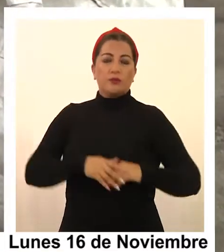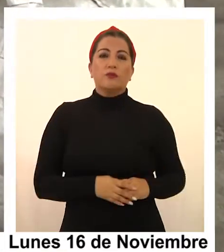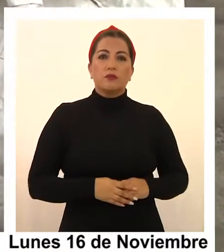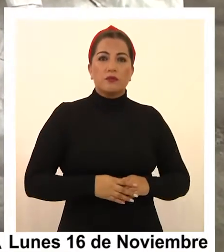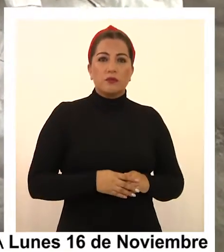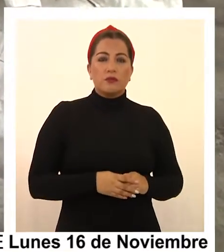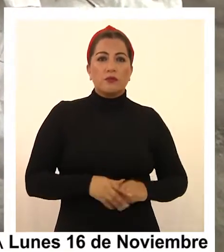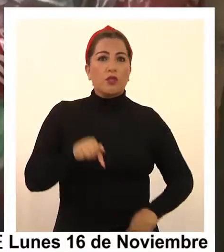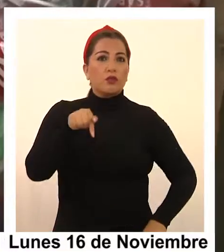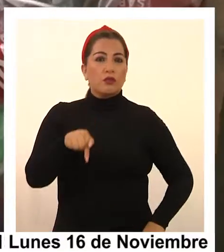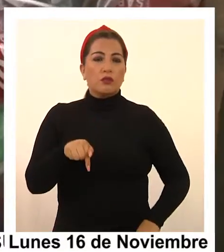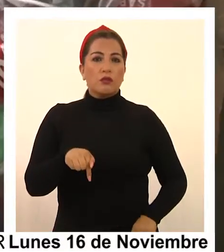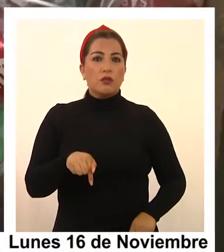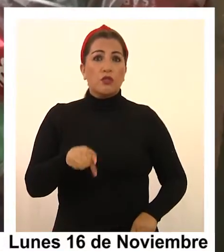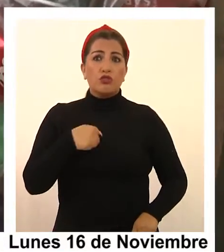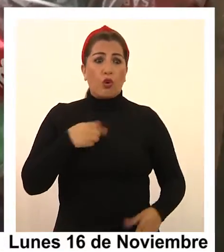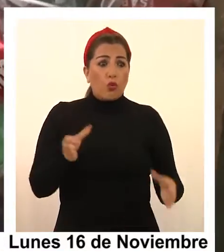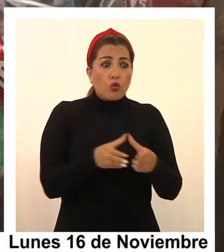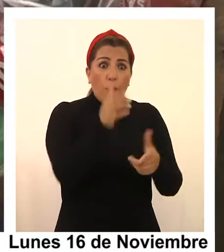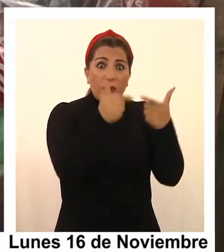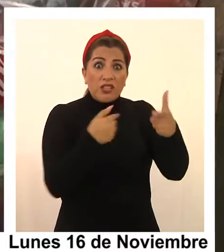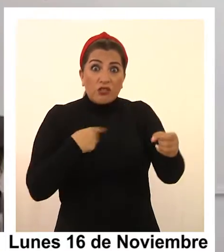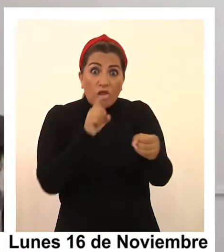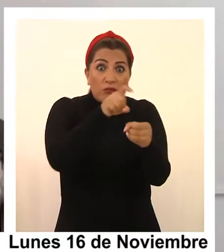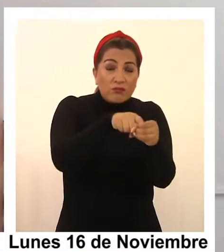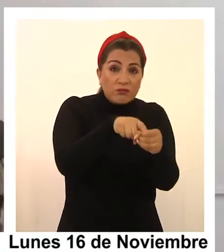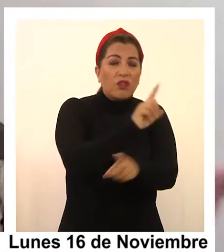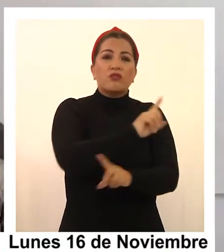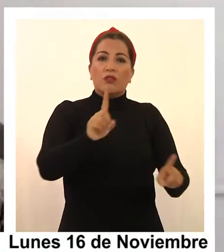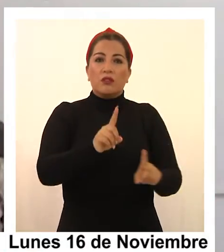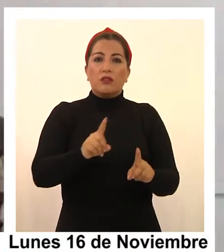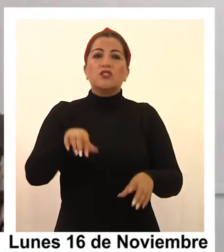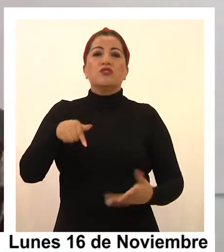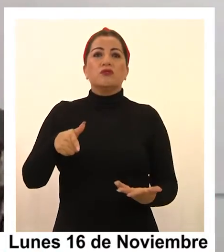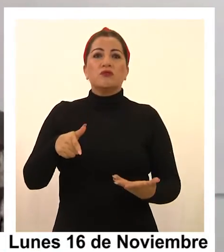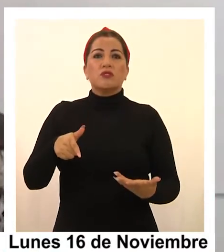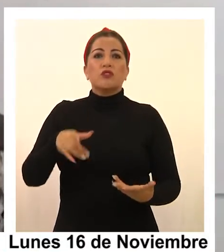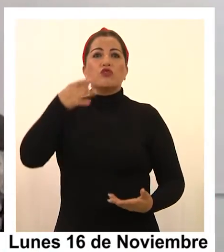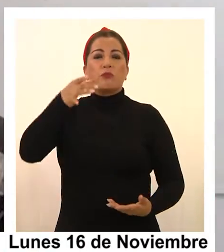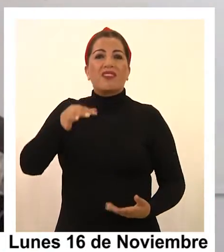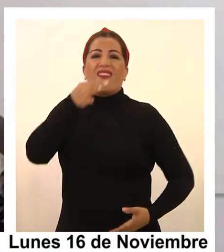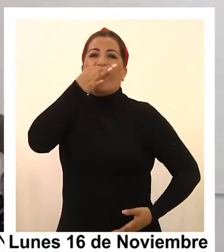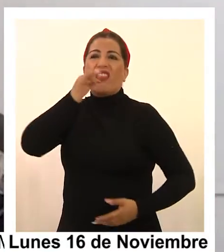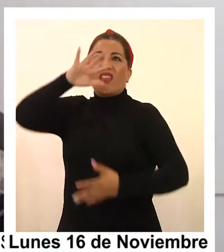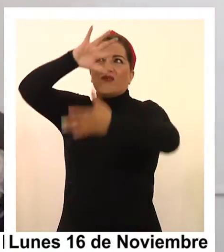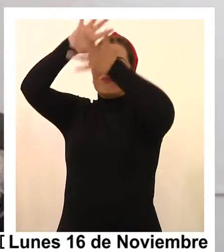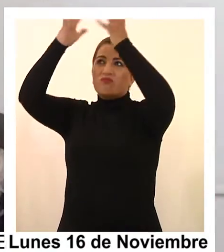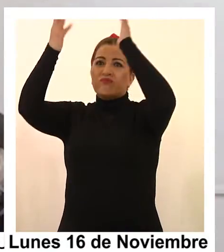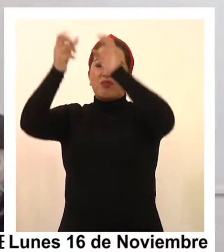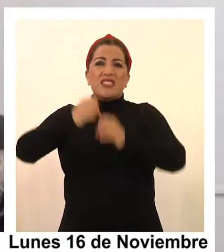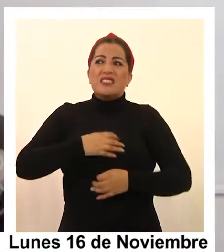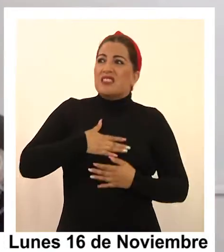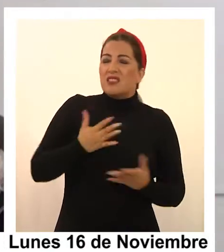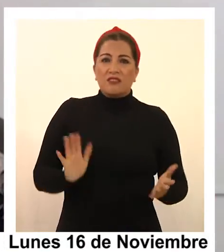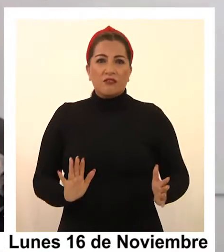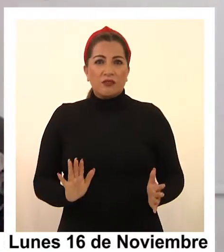la defensa del medio ambiente. Sigo actualmente, no milito al Partido Ecologista Verde,